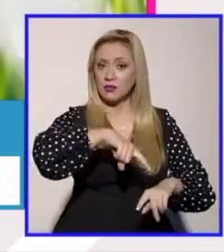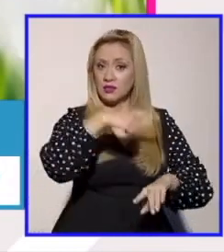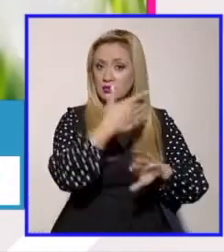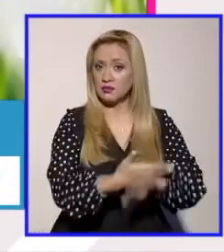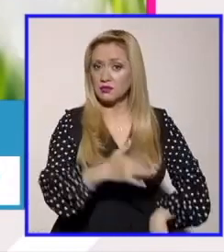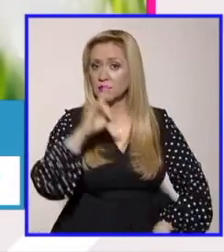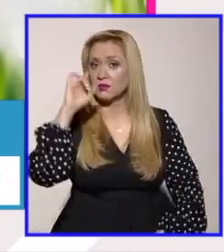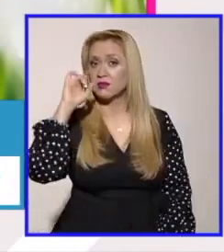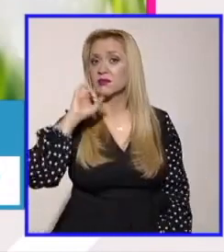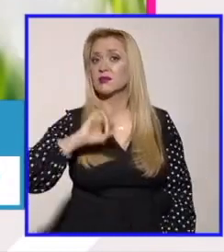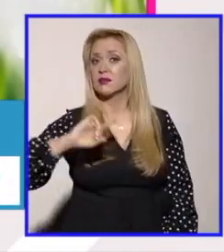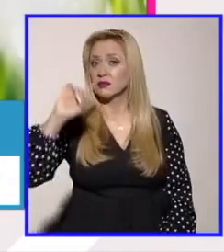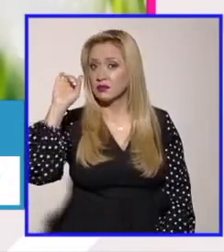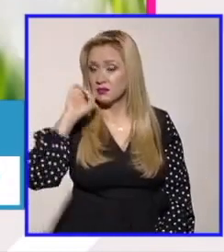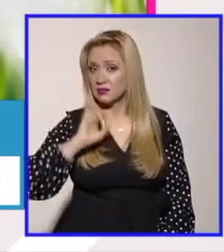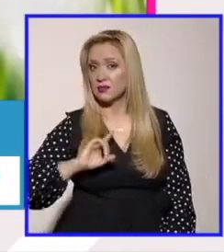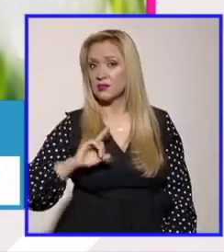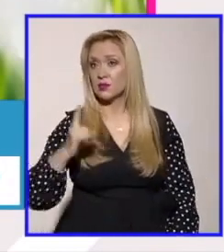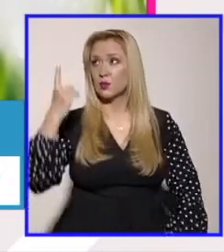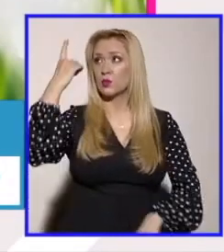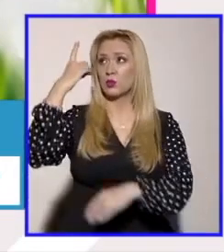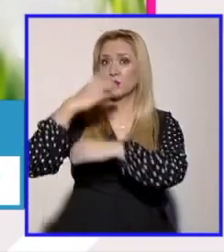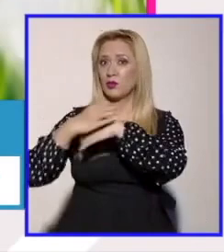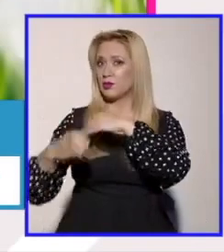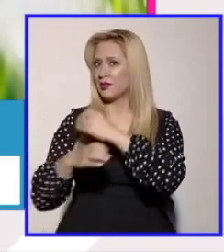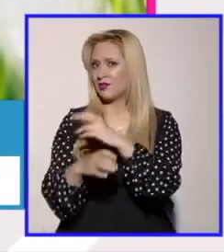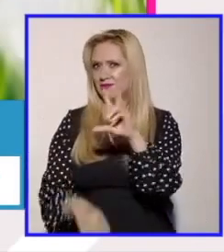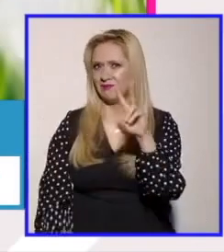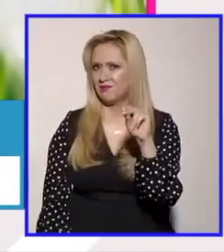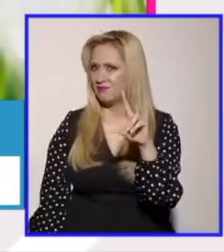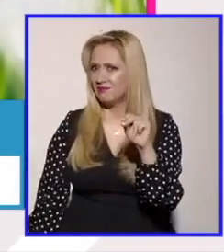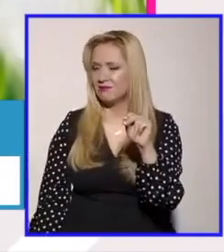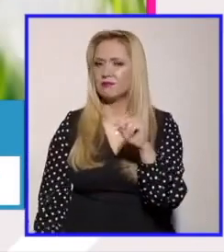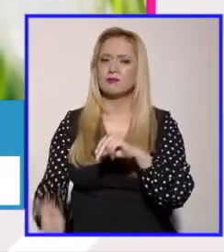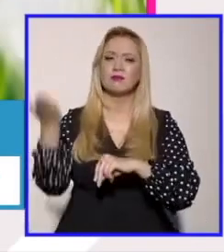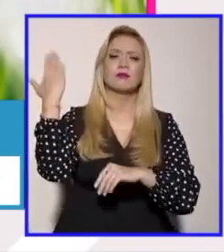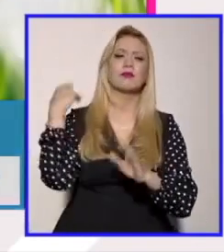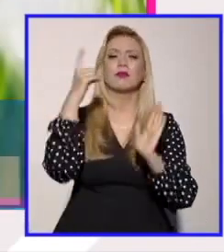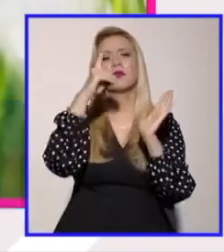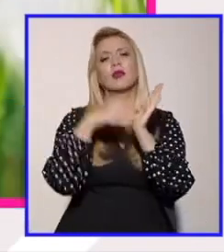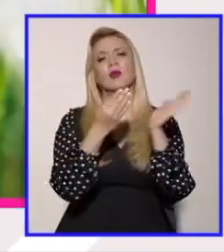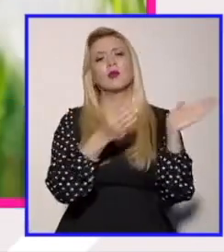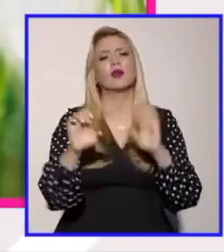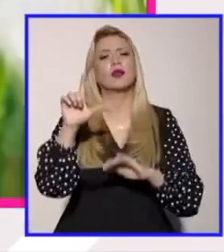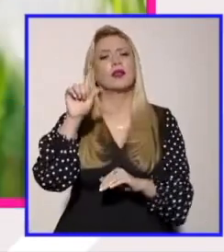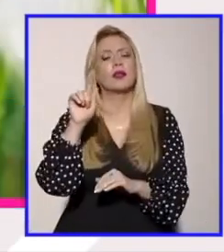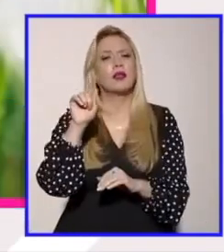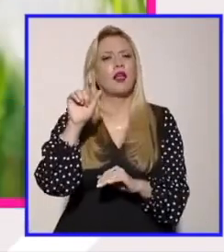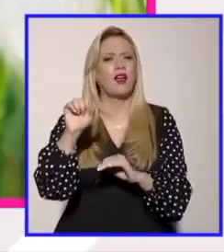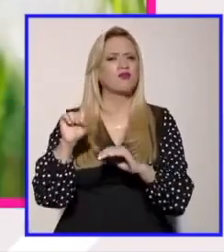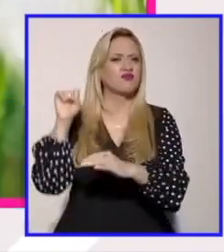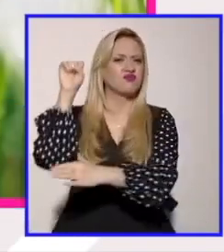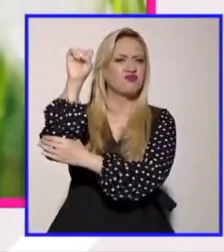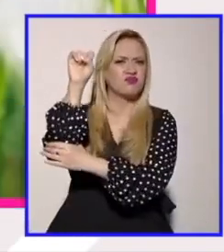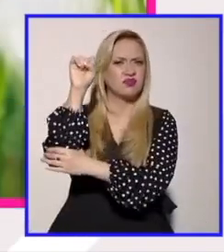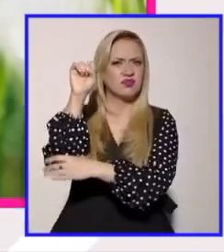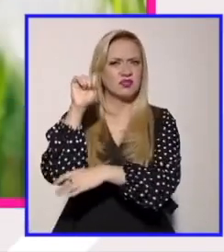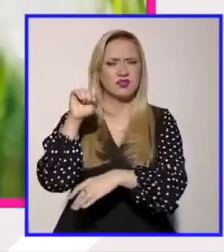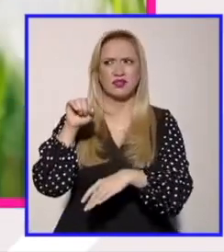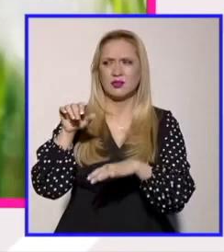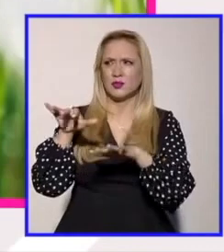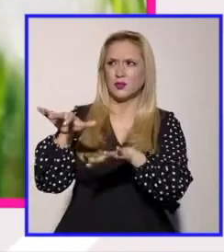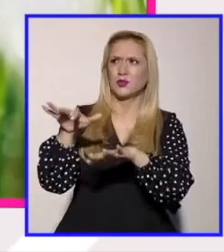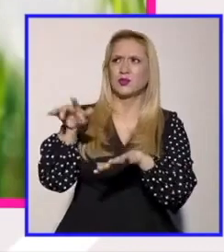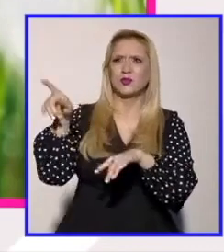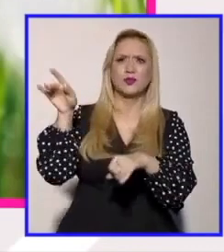estamos hablando de una y solo una cosa y en los años 70 por ejemplo con el feminismo radical en efecto había esta sugerencia